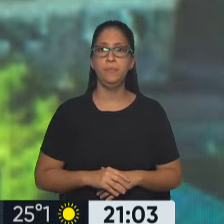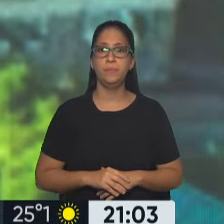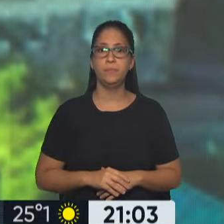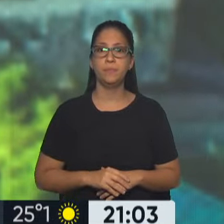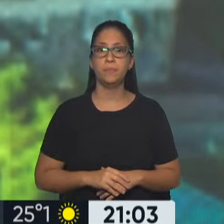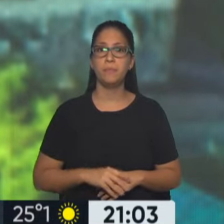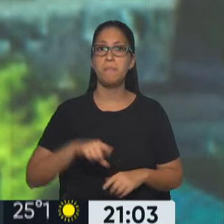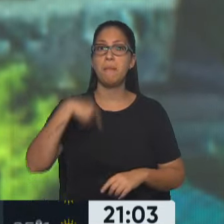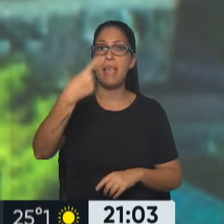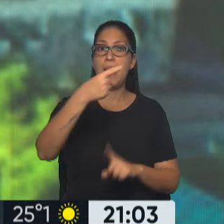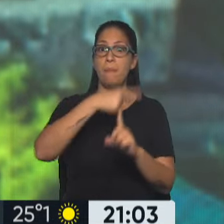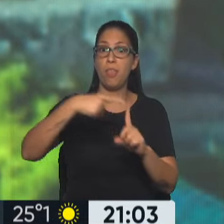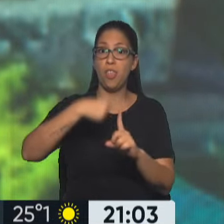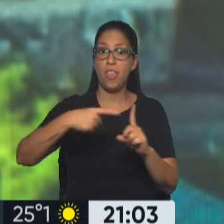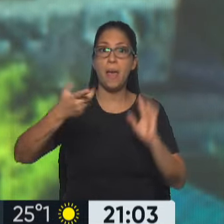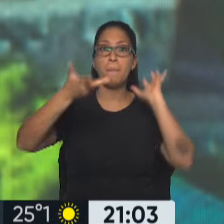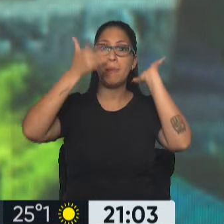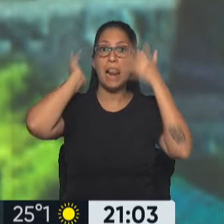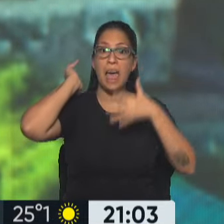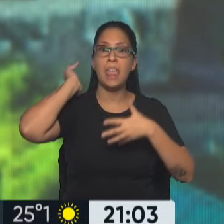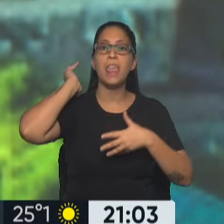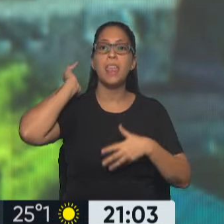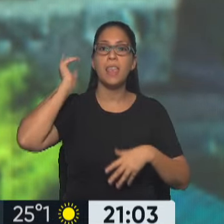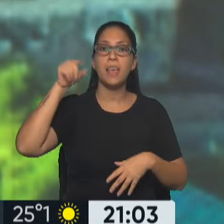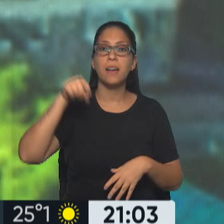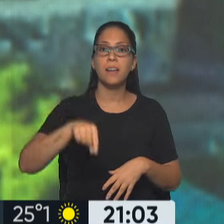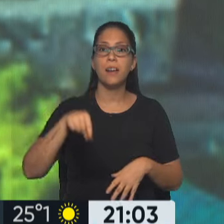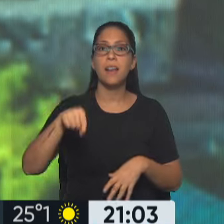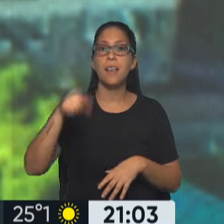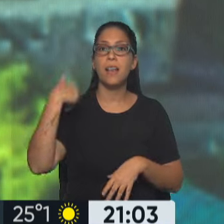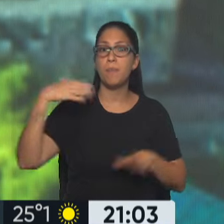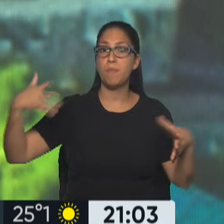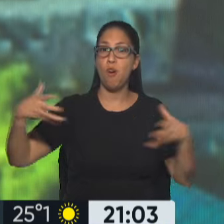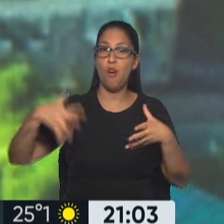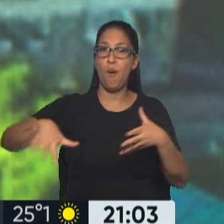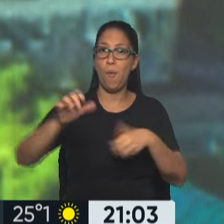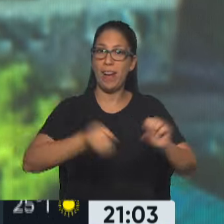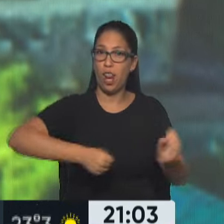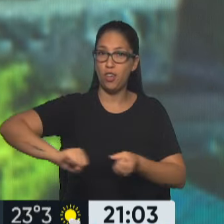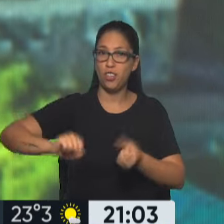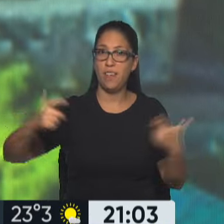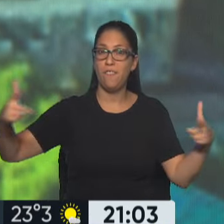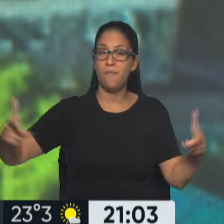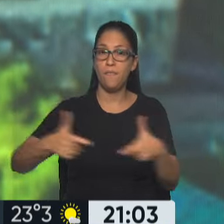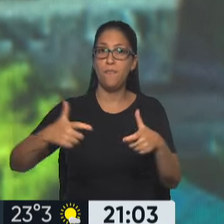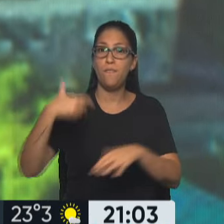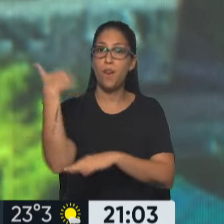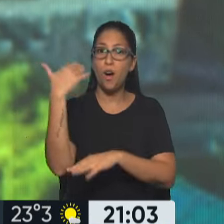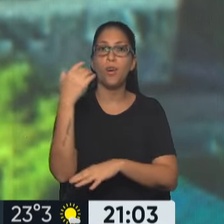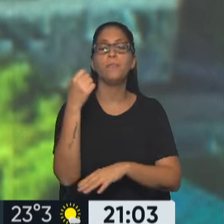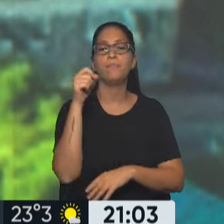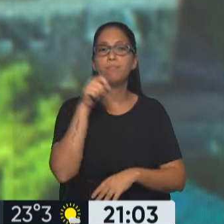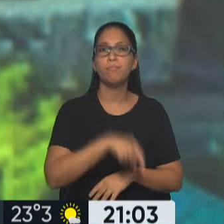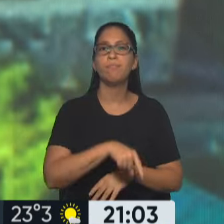Mañana al mediodía el presidente Javier Milley disertará en el Foro Yao Yao, este evento que se da allí en Bariloche y que